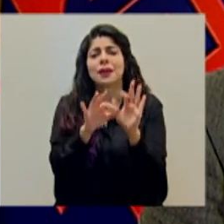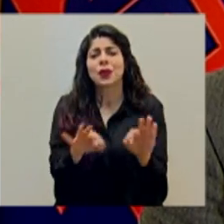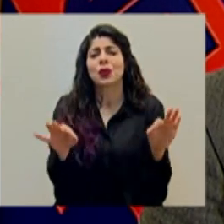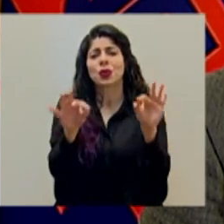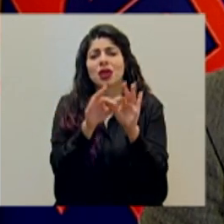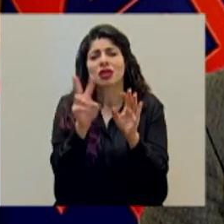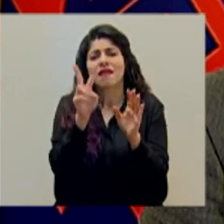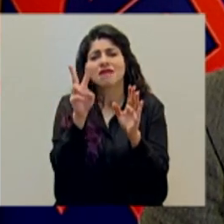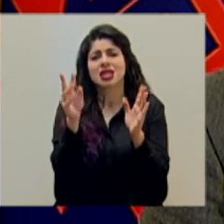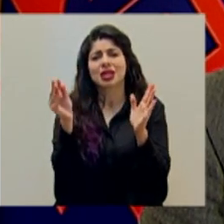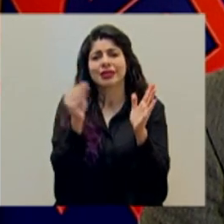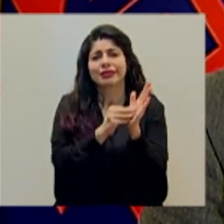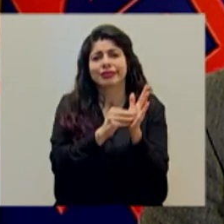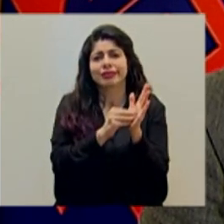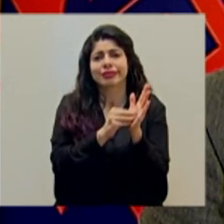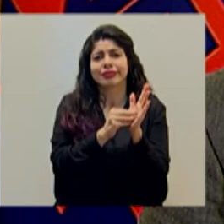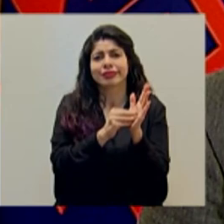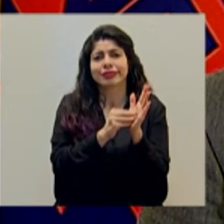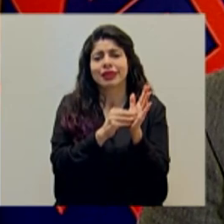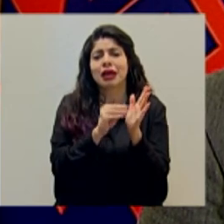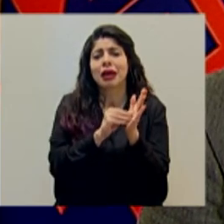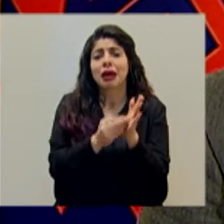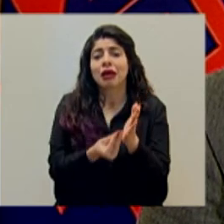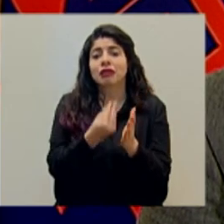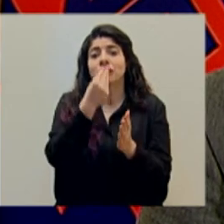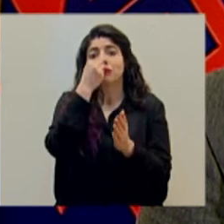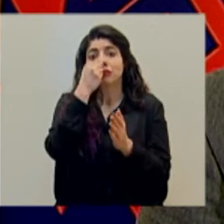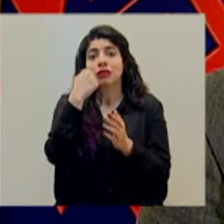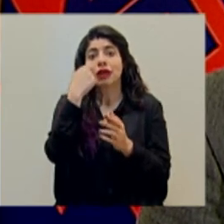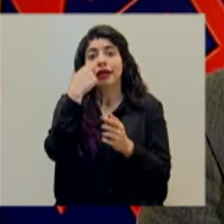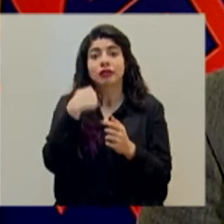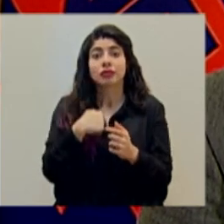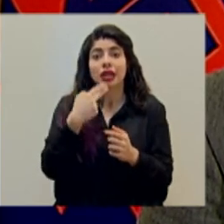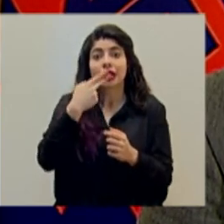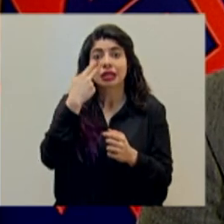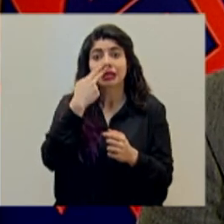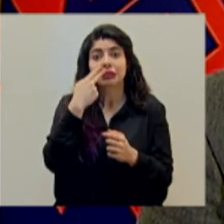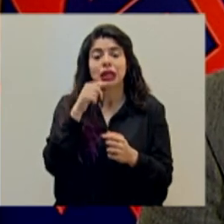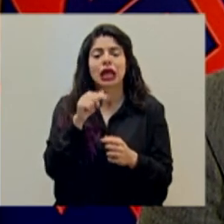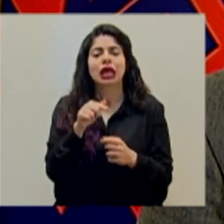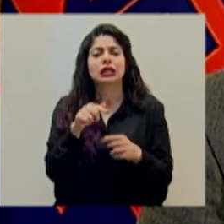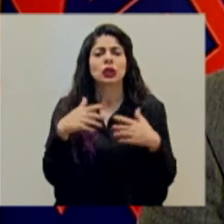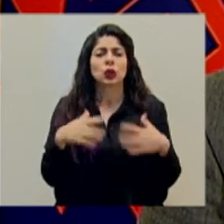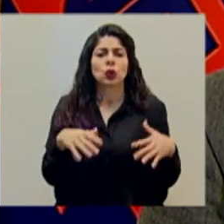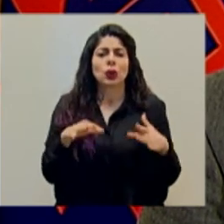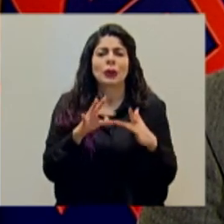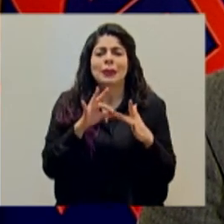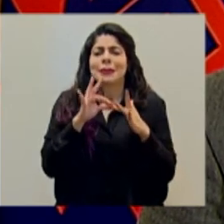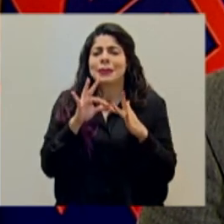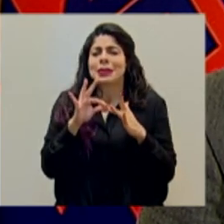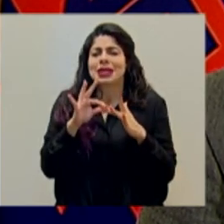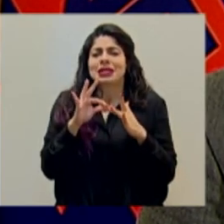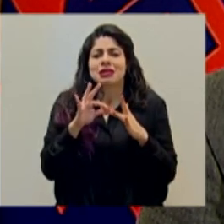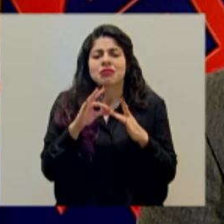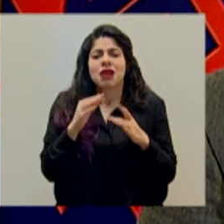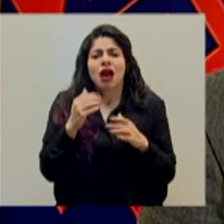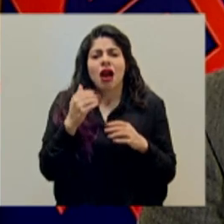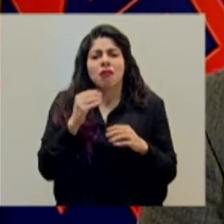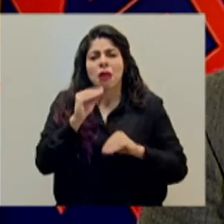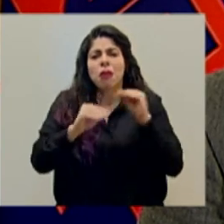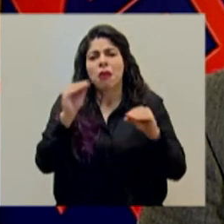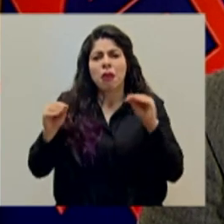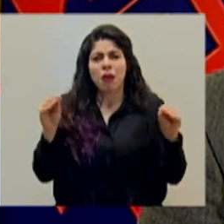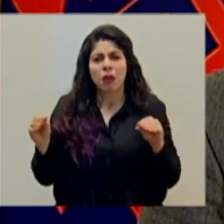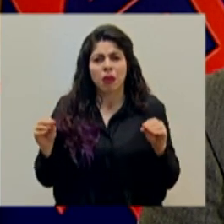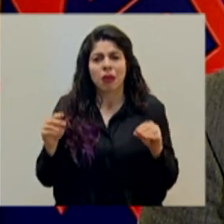para el virus y estos llevados a la vía respiratoria constituyen entonces la principal, una de las principales fuentes de contagio